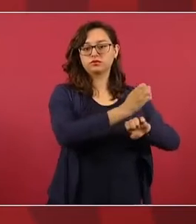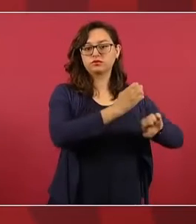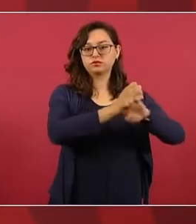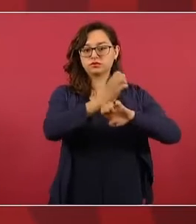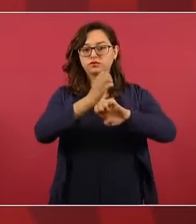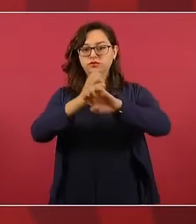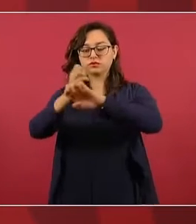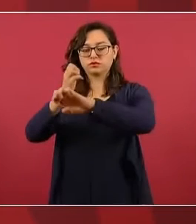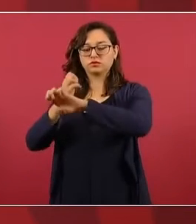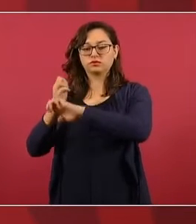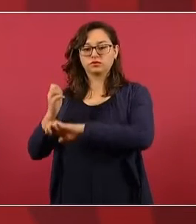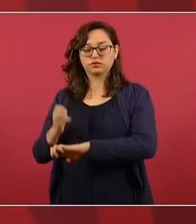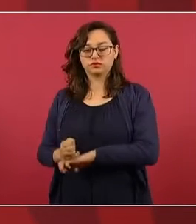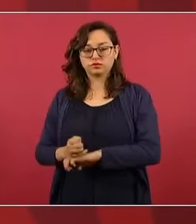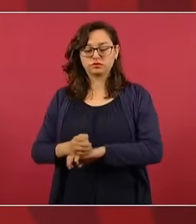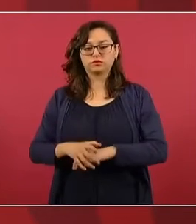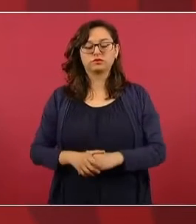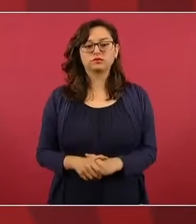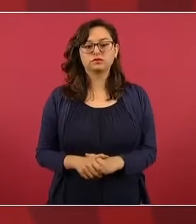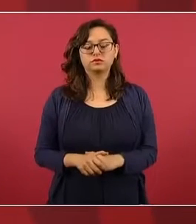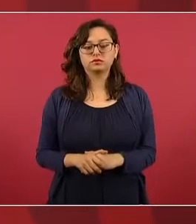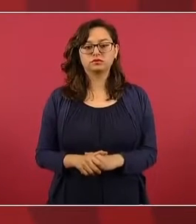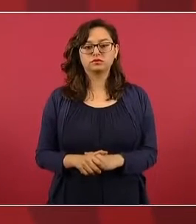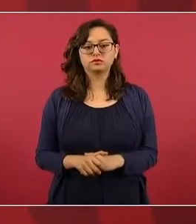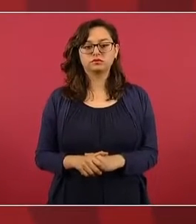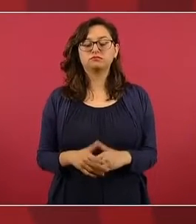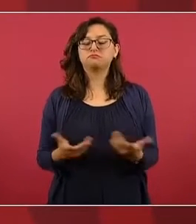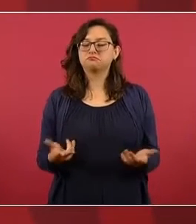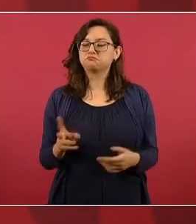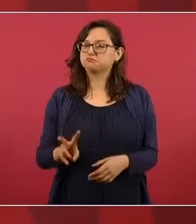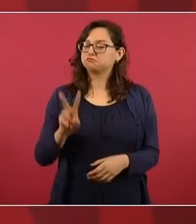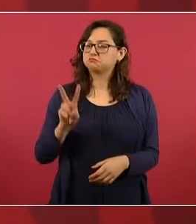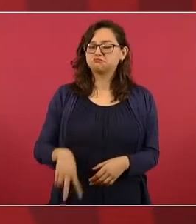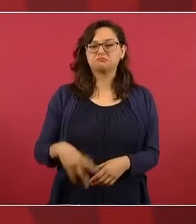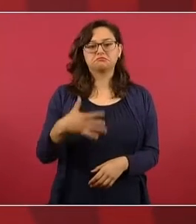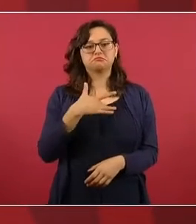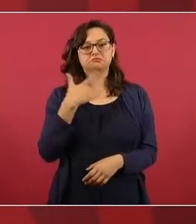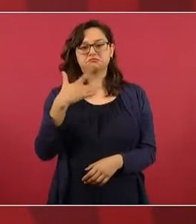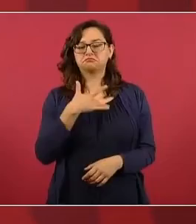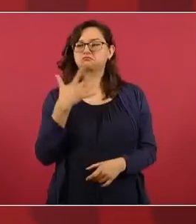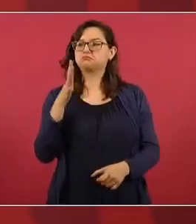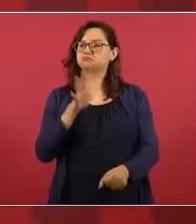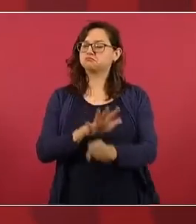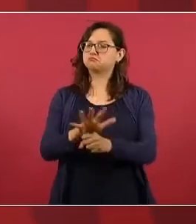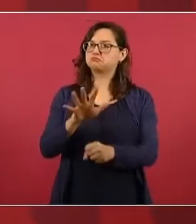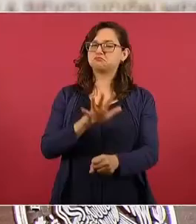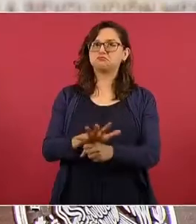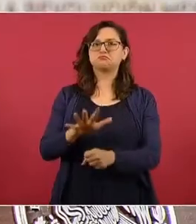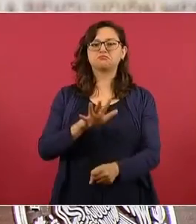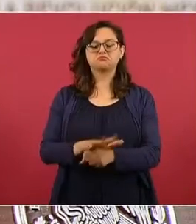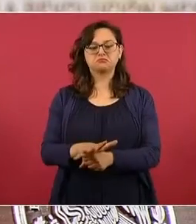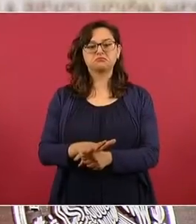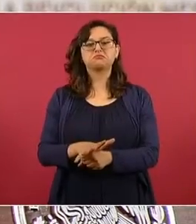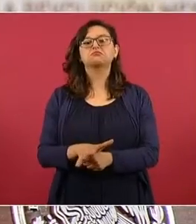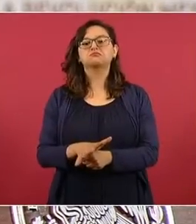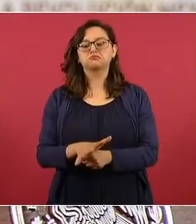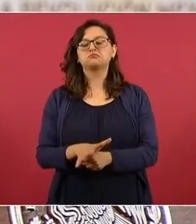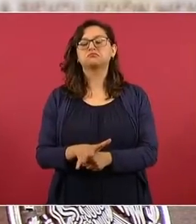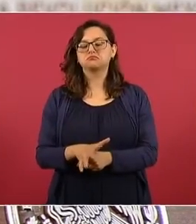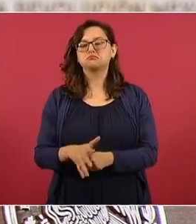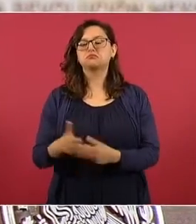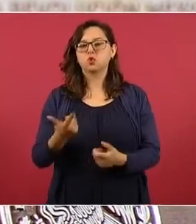federativas. Es muy satisfactorio el poder informar